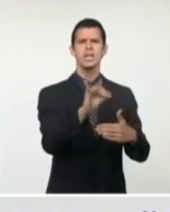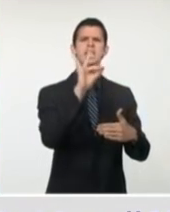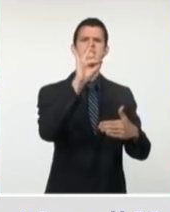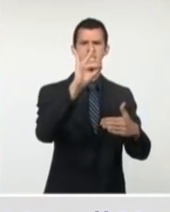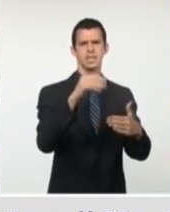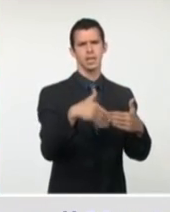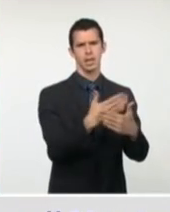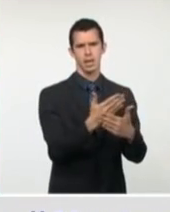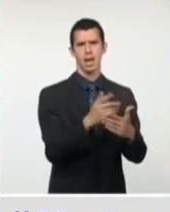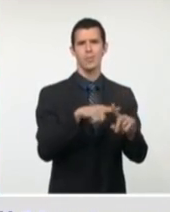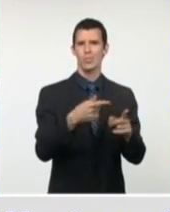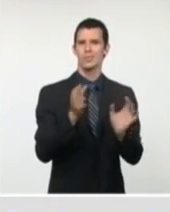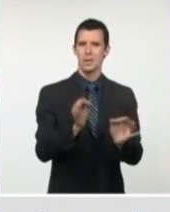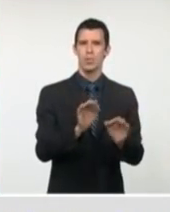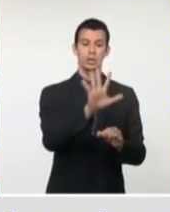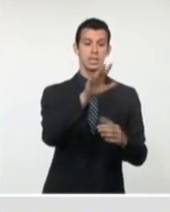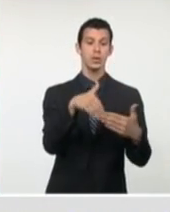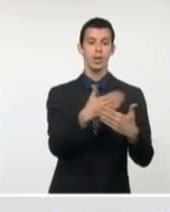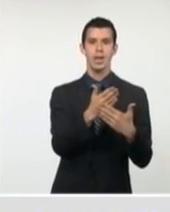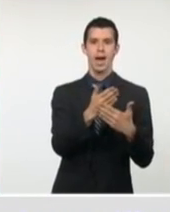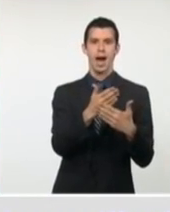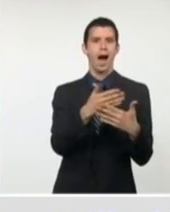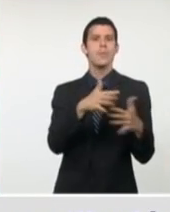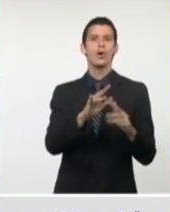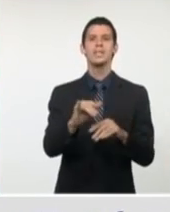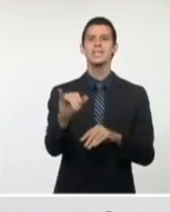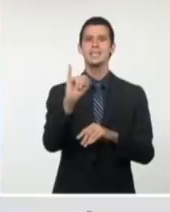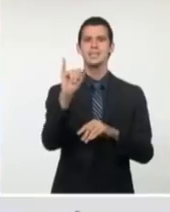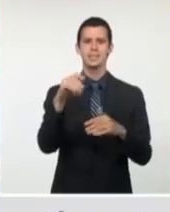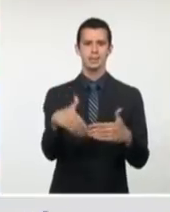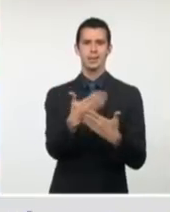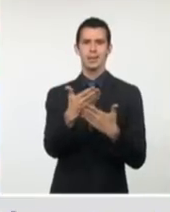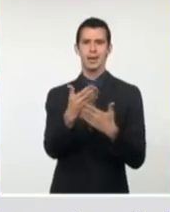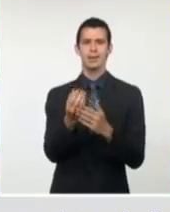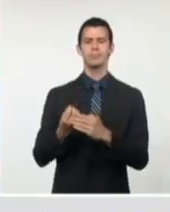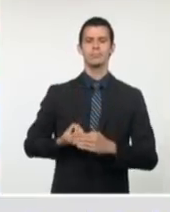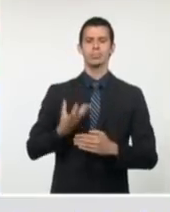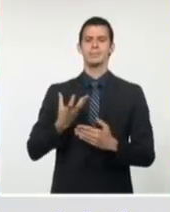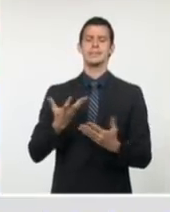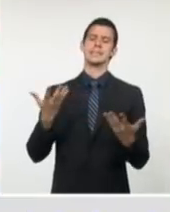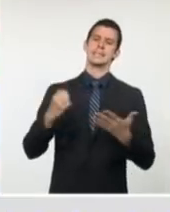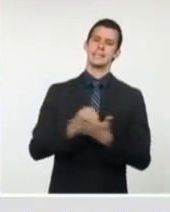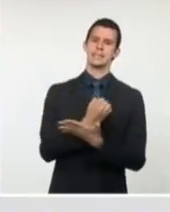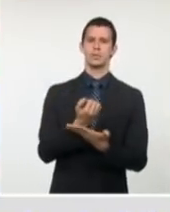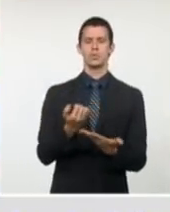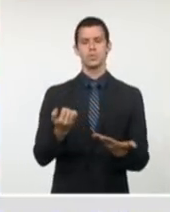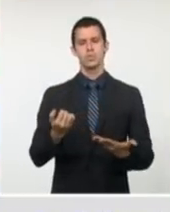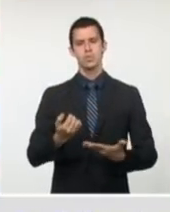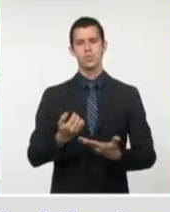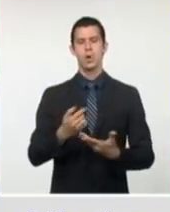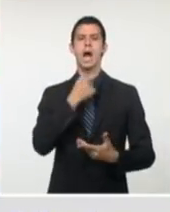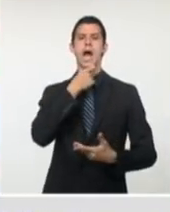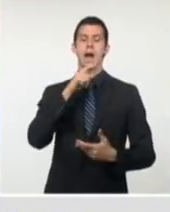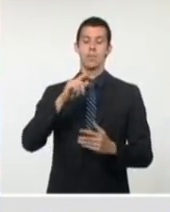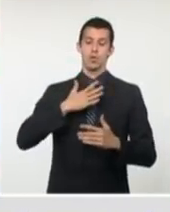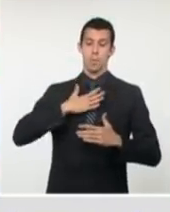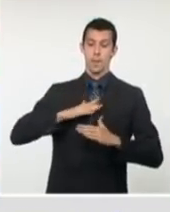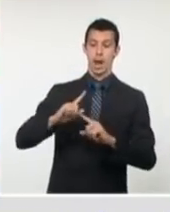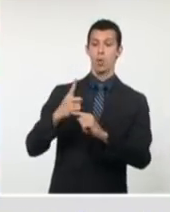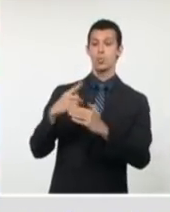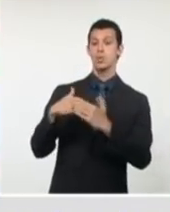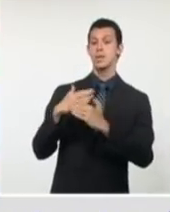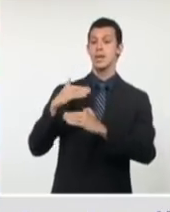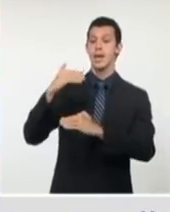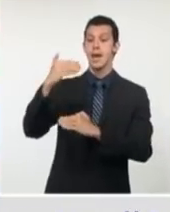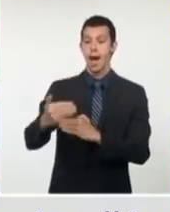acabo de explicar, que realmente por el periodo de incubación, es un periodo de tiempo en el cual cabe la posibilidad